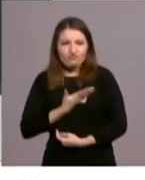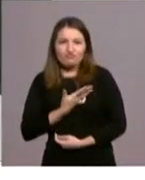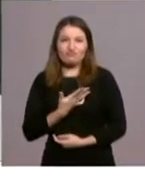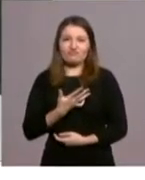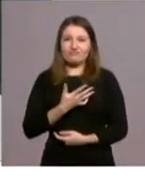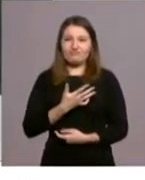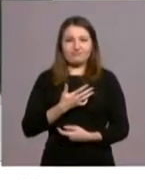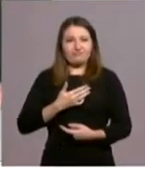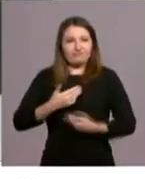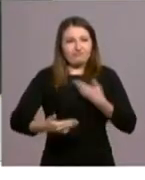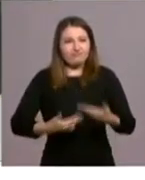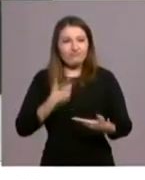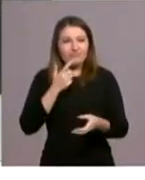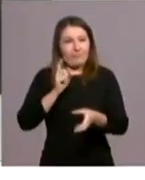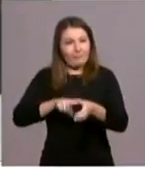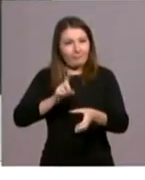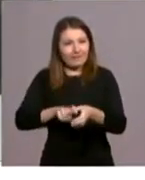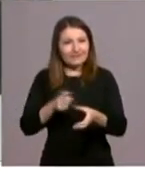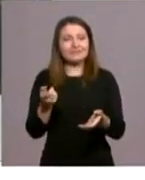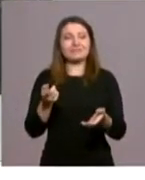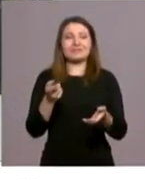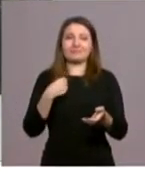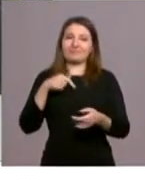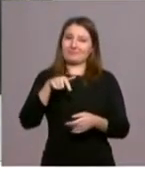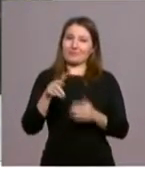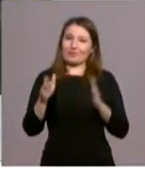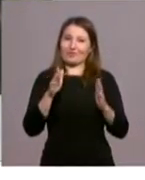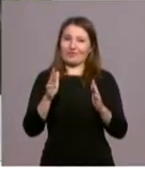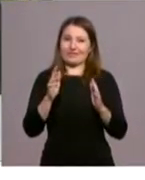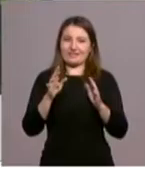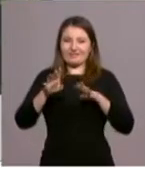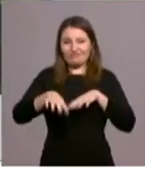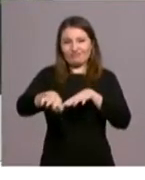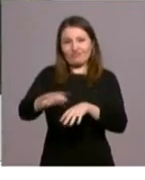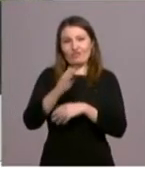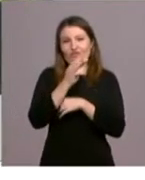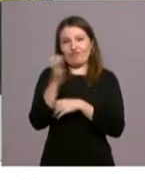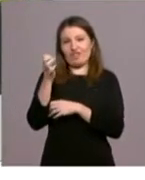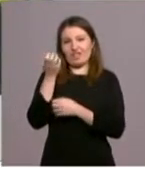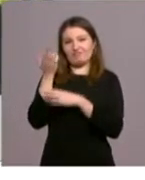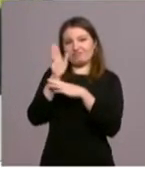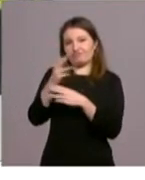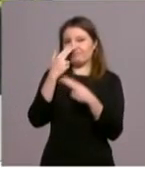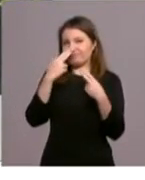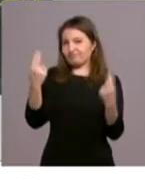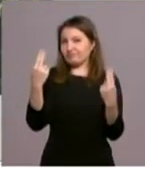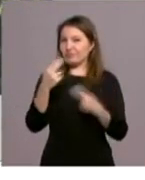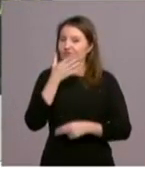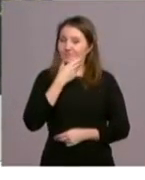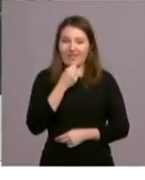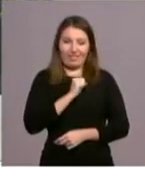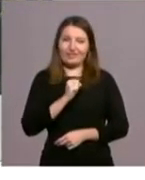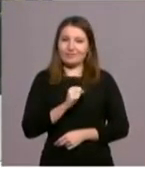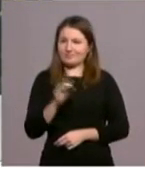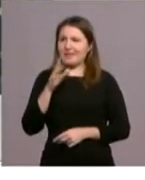y participación en estas manifestaciones de fe tan preciosas que son las procesiones. Ahora